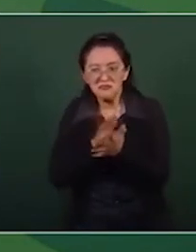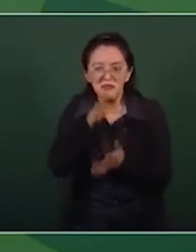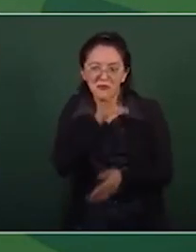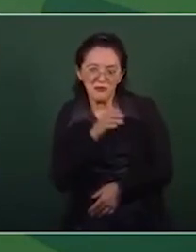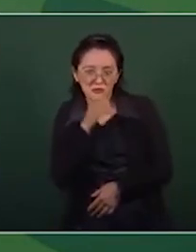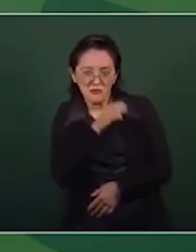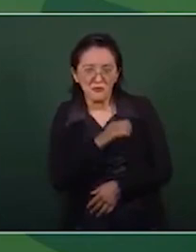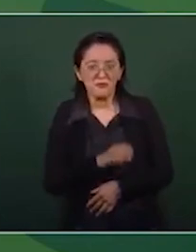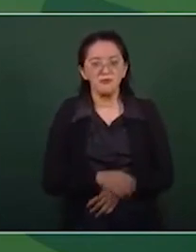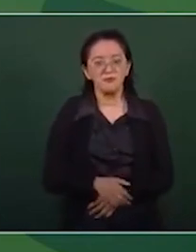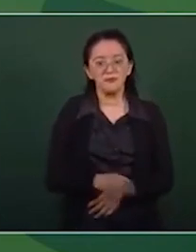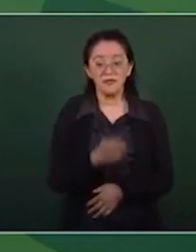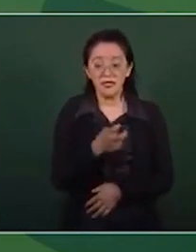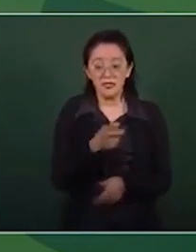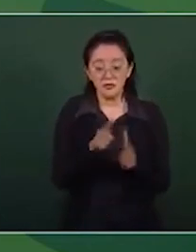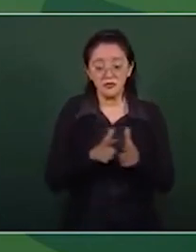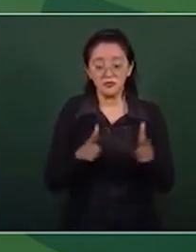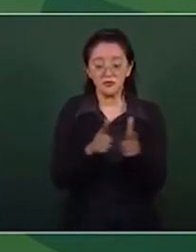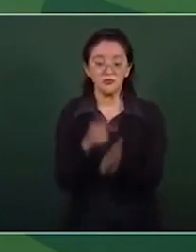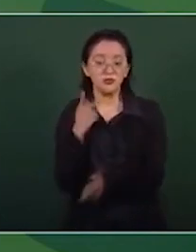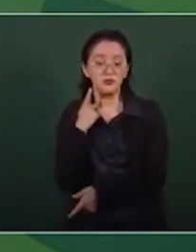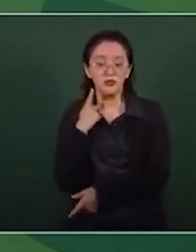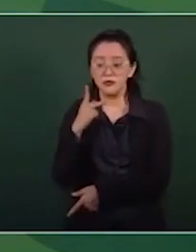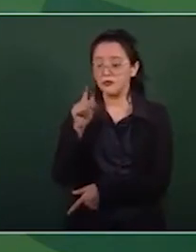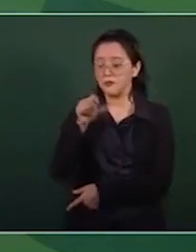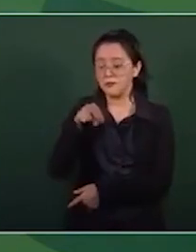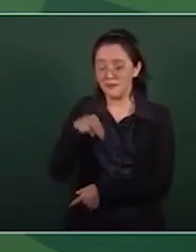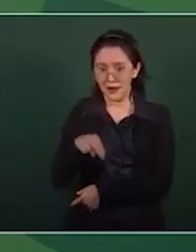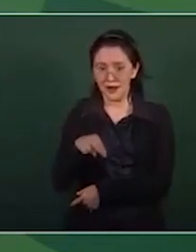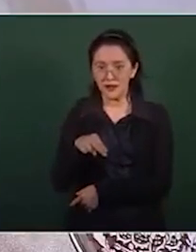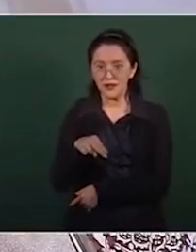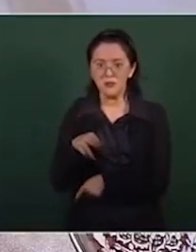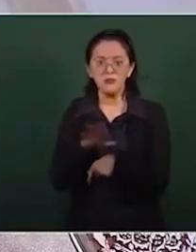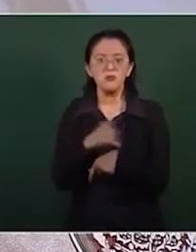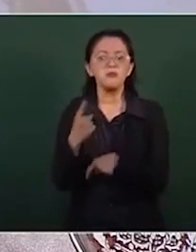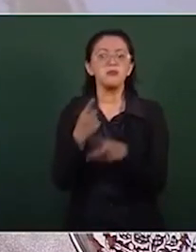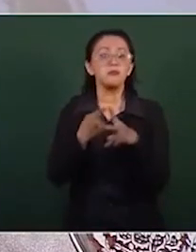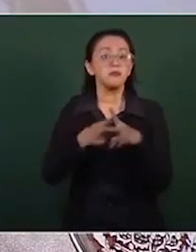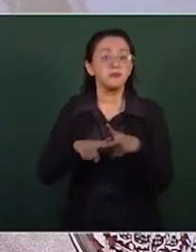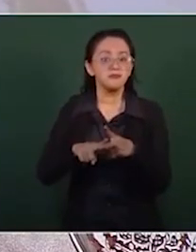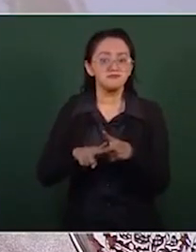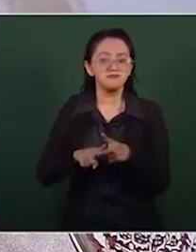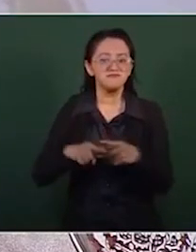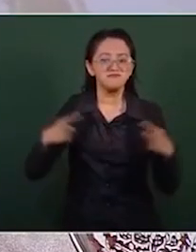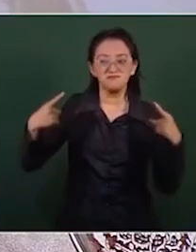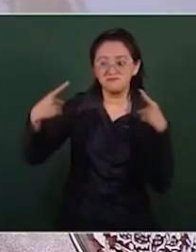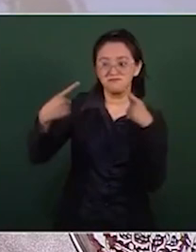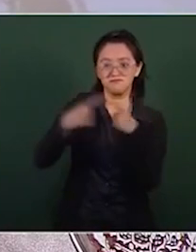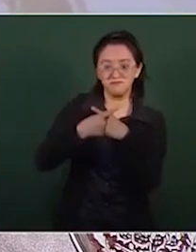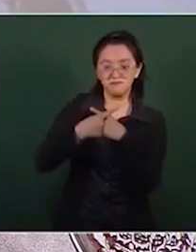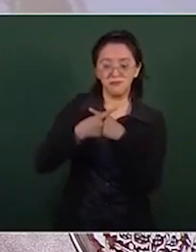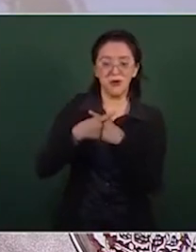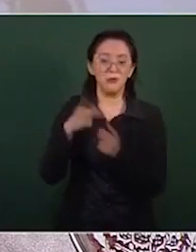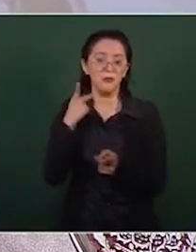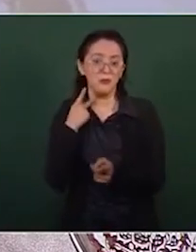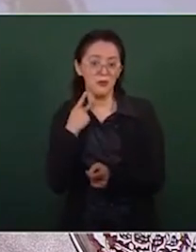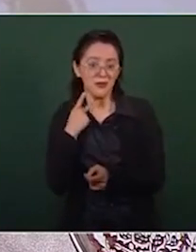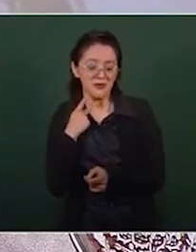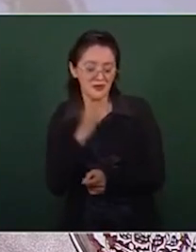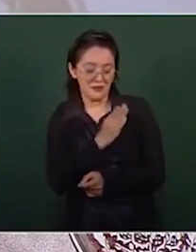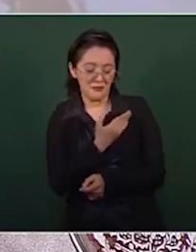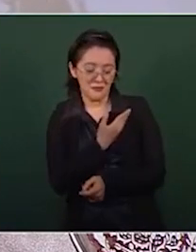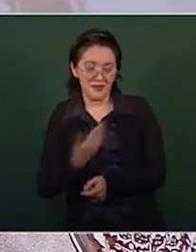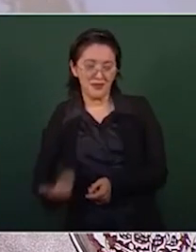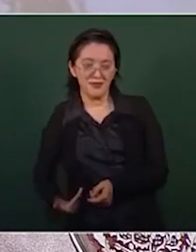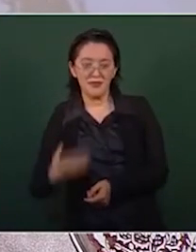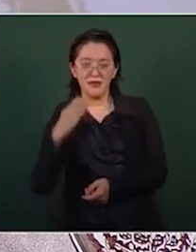surgió para oponerse a la política popular y patriótica del general Cárdenas. Pero no sólo